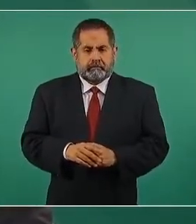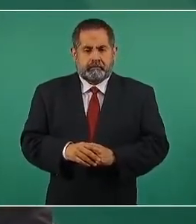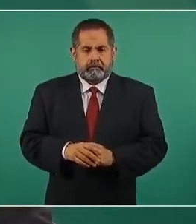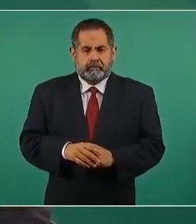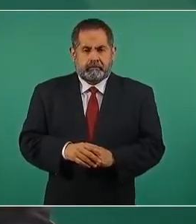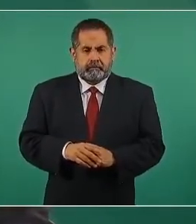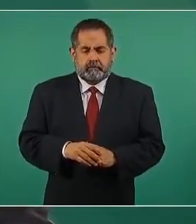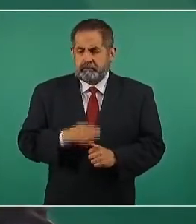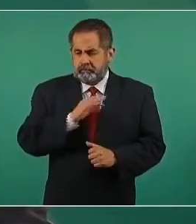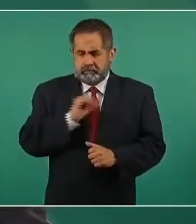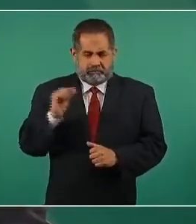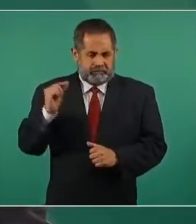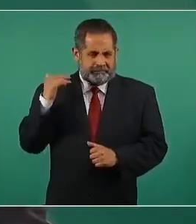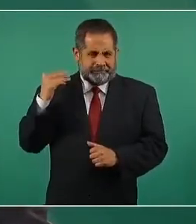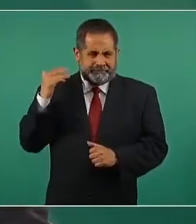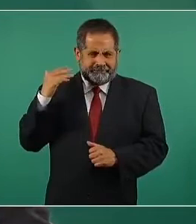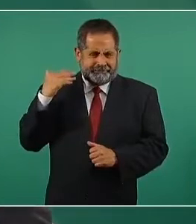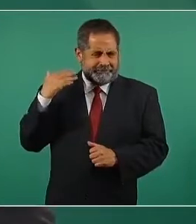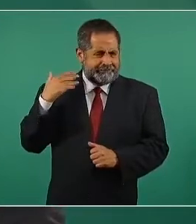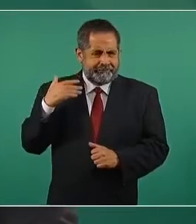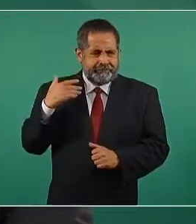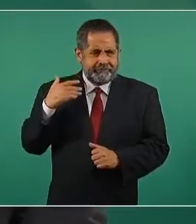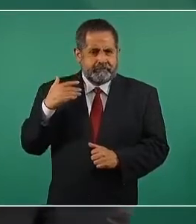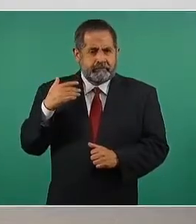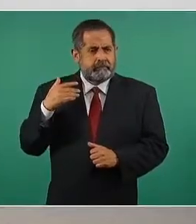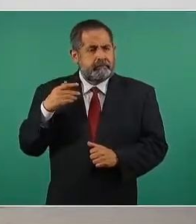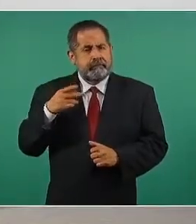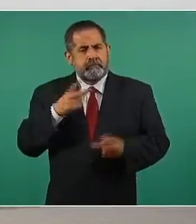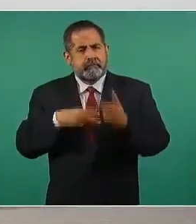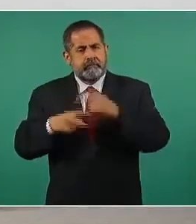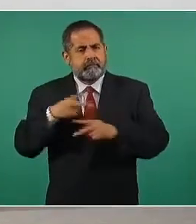unos días vino la